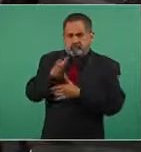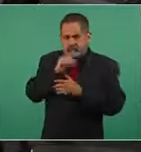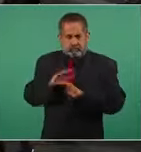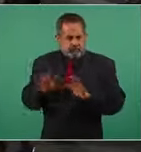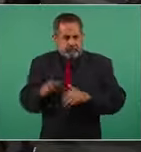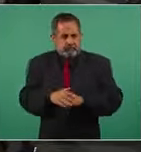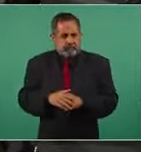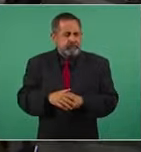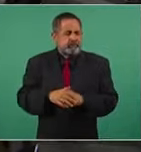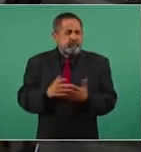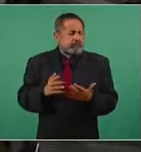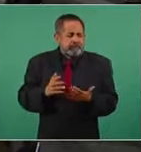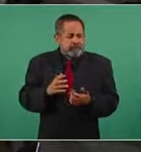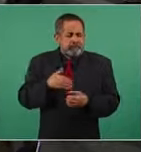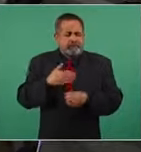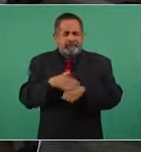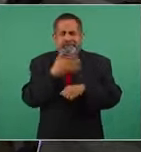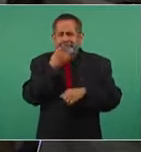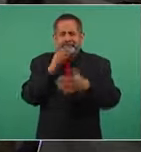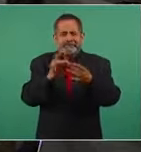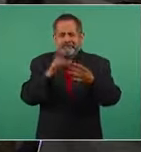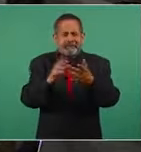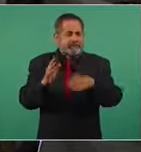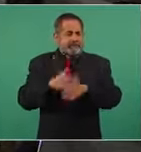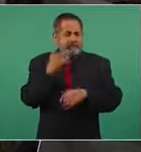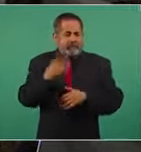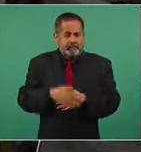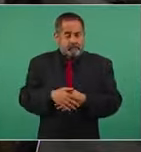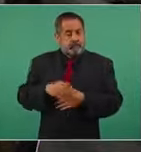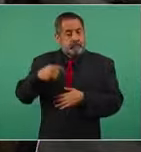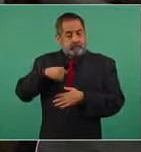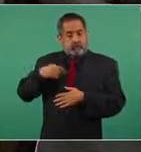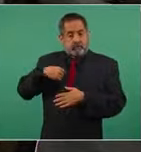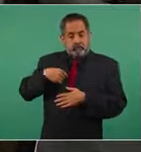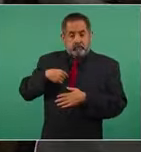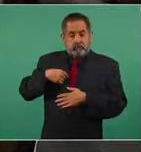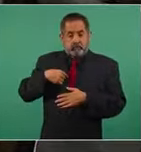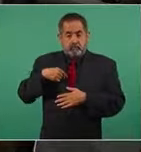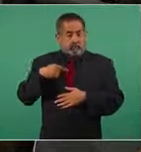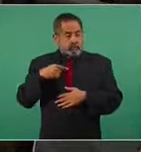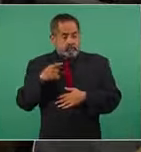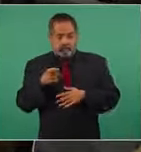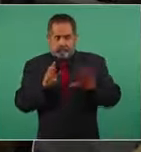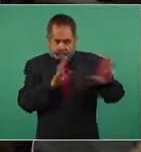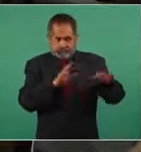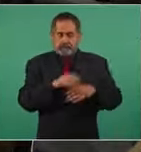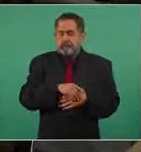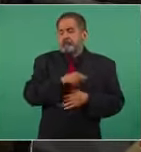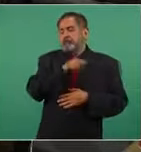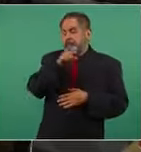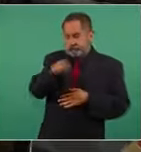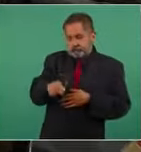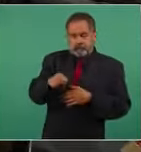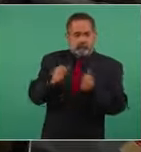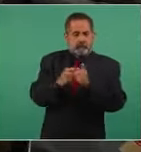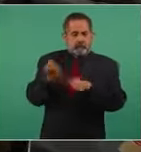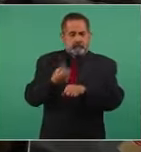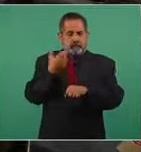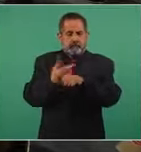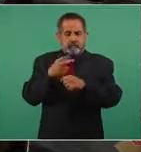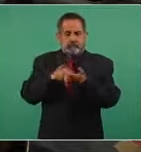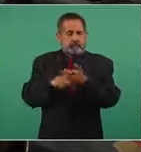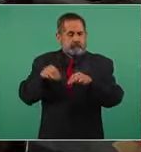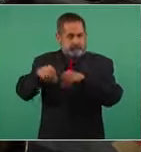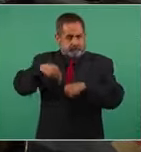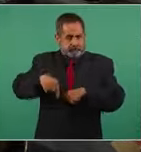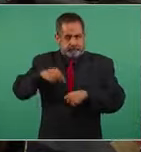¿Por qué menciono esto? Porque a mí me mencionan cuando yo busco la otra parte de la moneda que es con la secretaria del